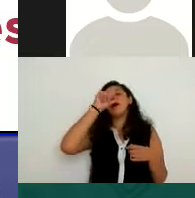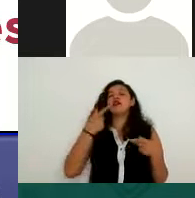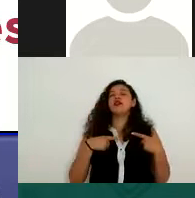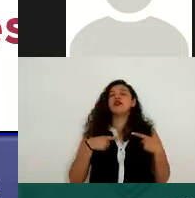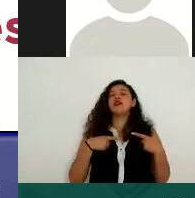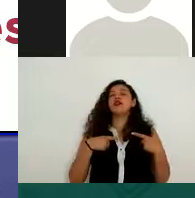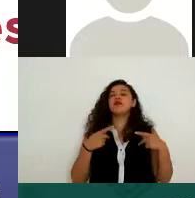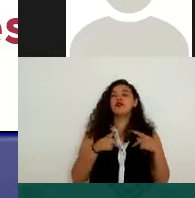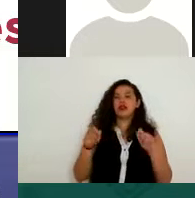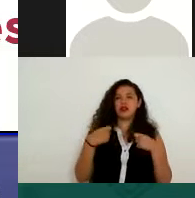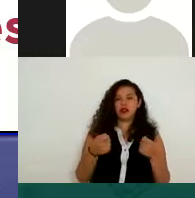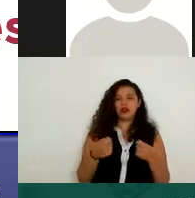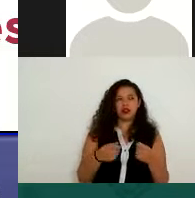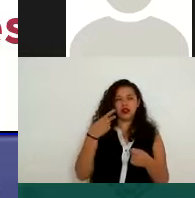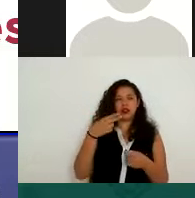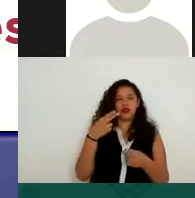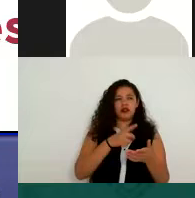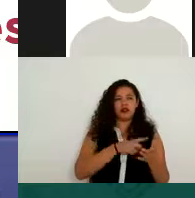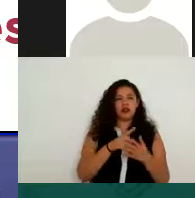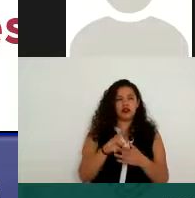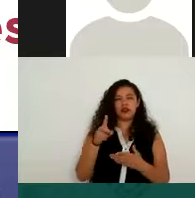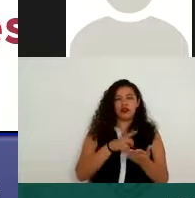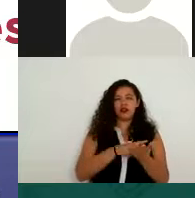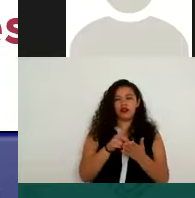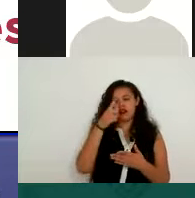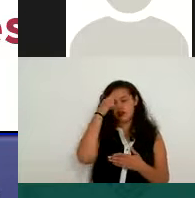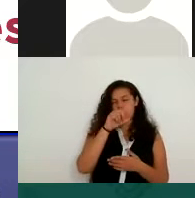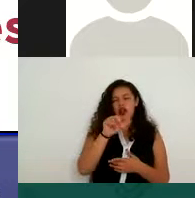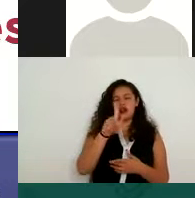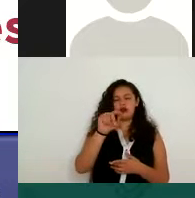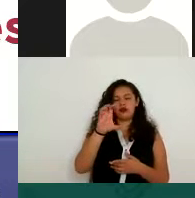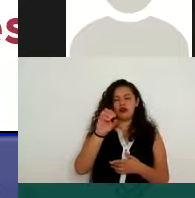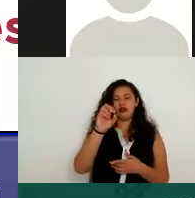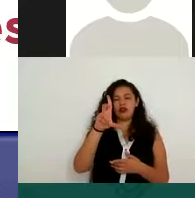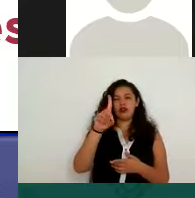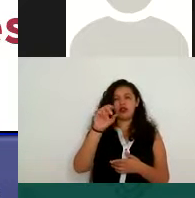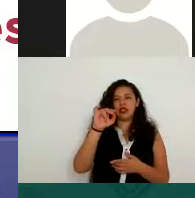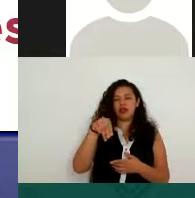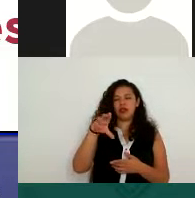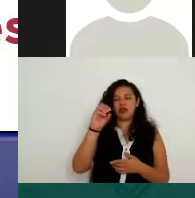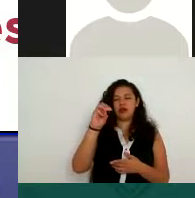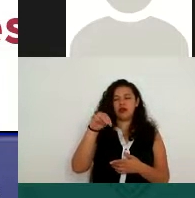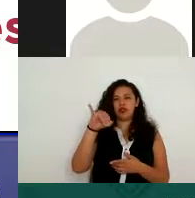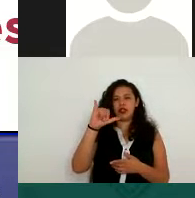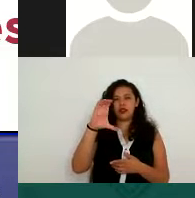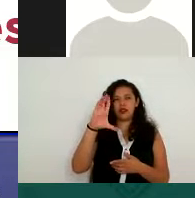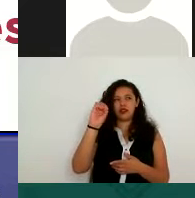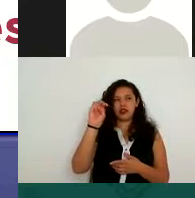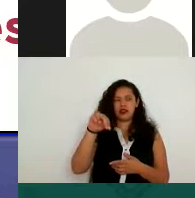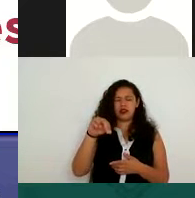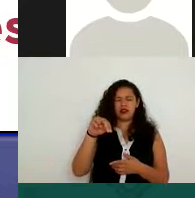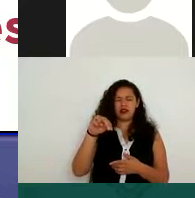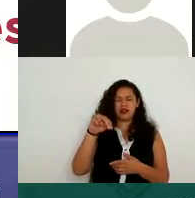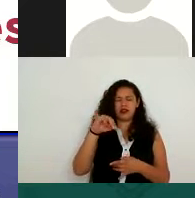derecho a la autodeterminación informativa. Esto es, yo puedo decidir de manera libre, informada,